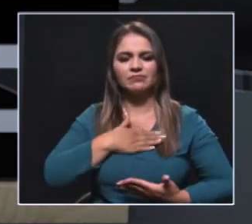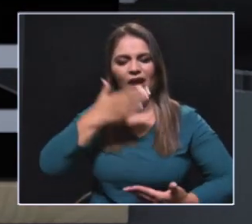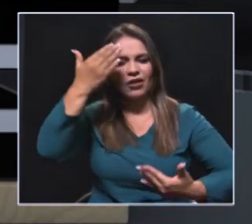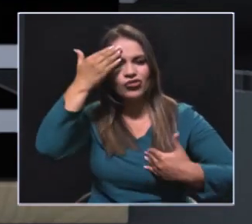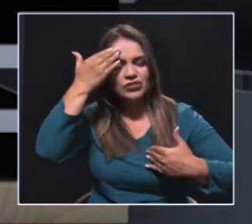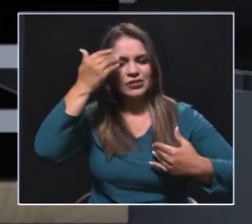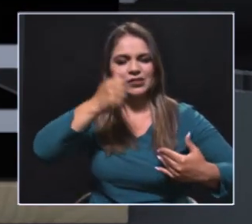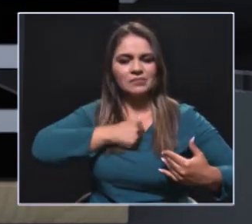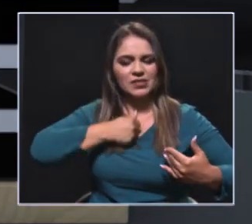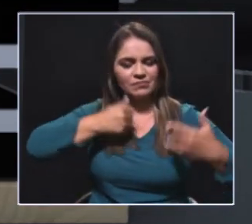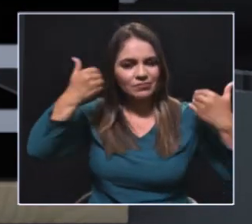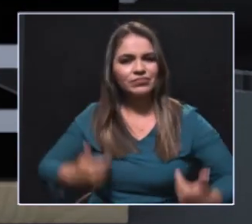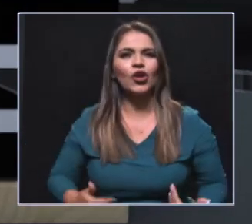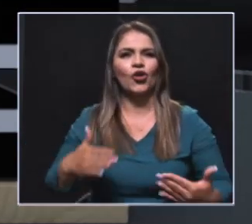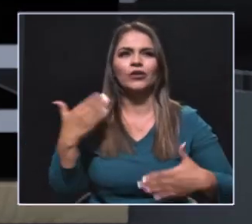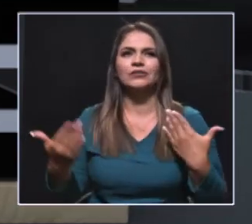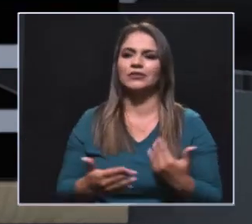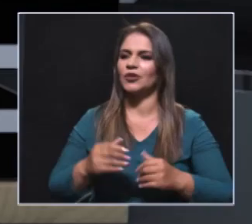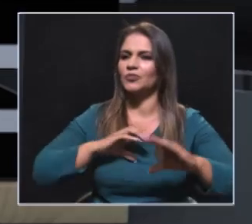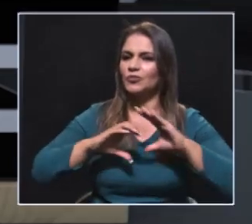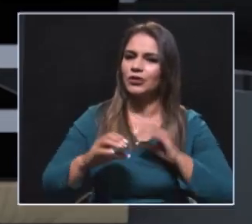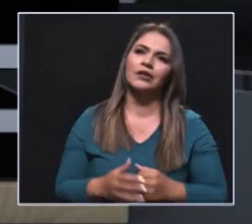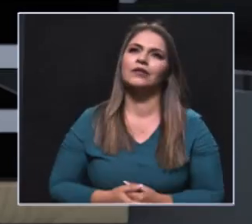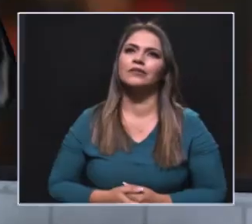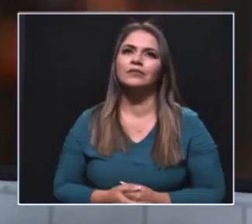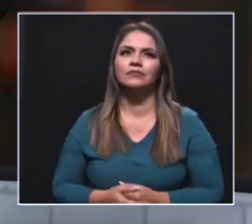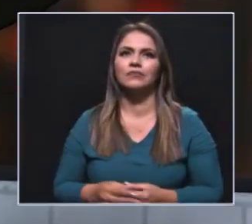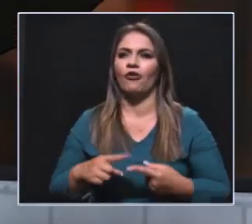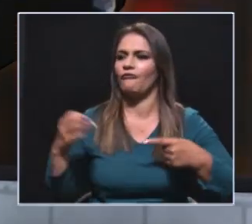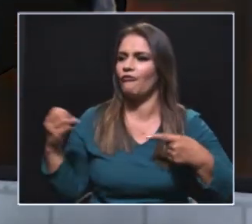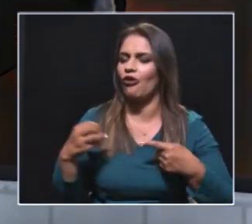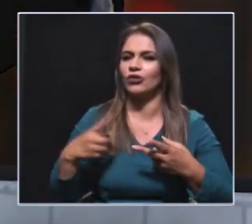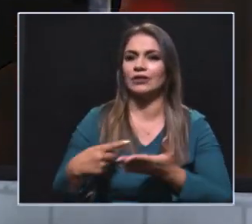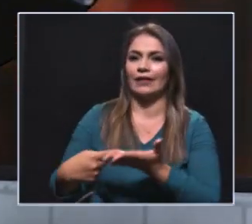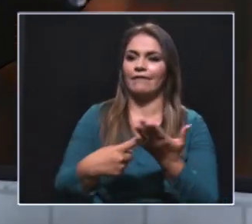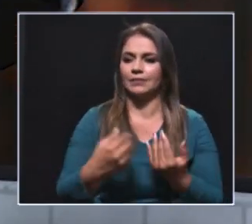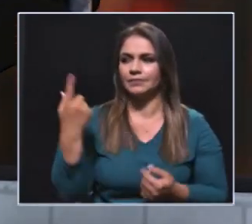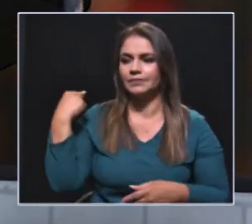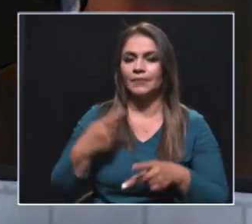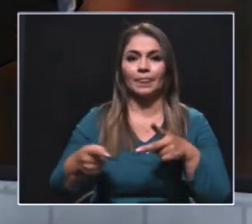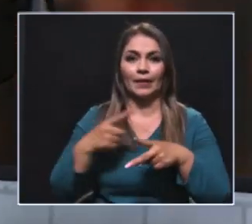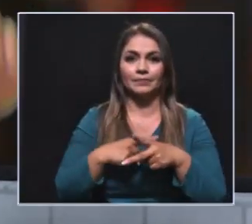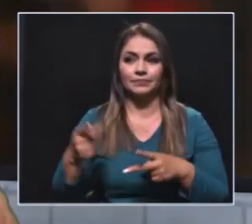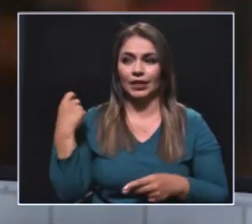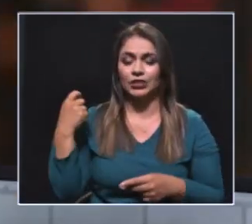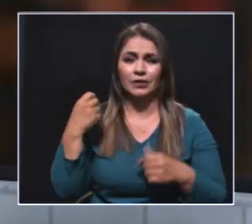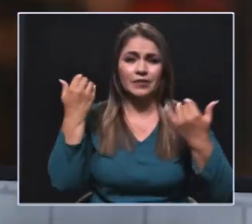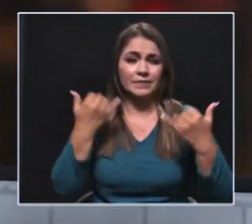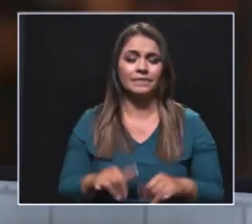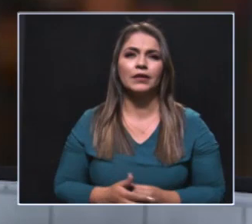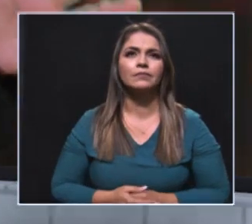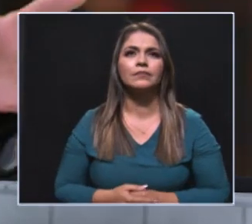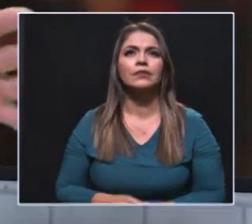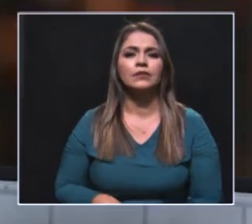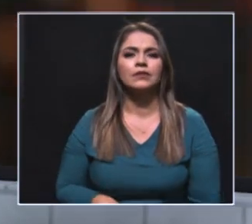uno se encanta precisamente hablar con ella, de comunicarse con ellas, de hacer foros con ellas, debate la semana pasada en la escuela que recién finiquitó e